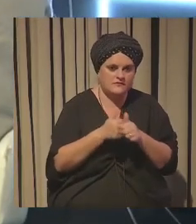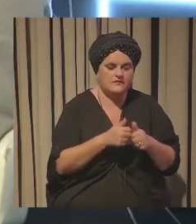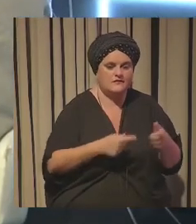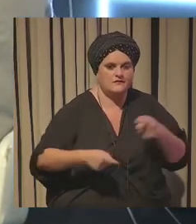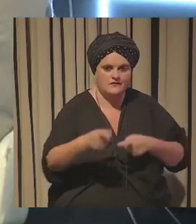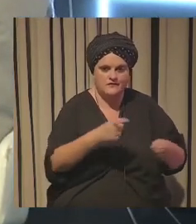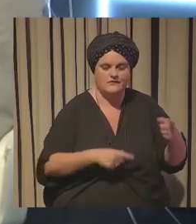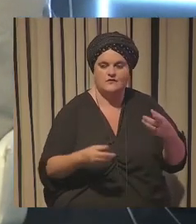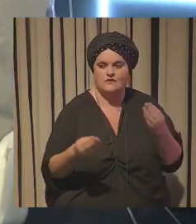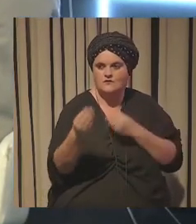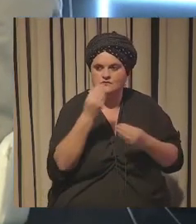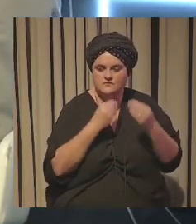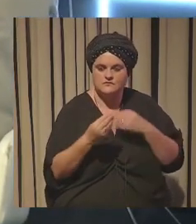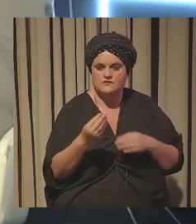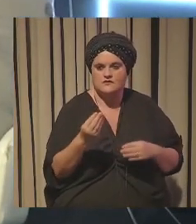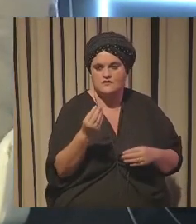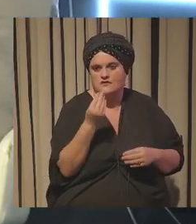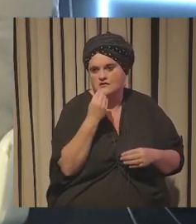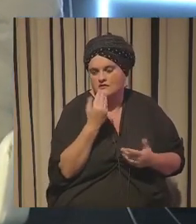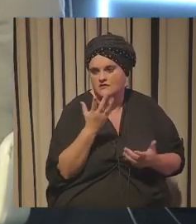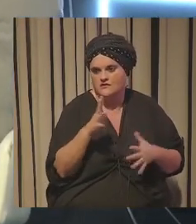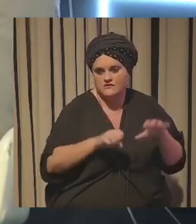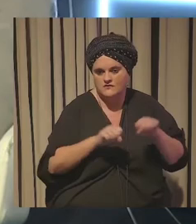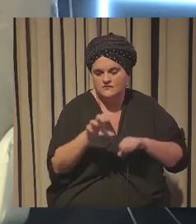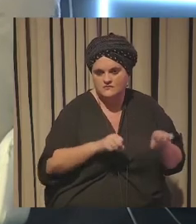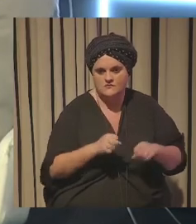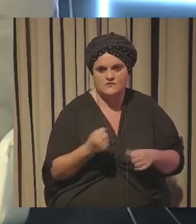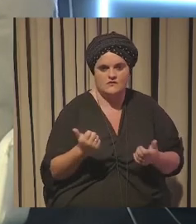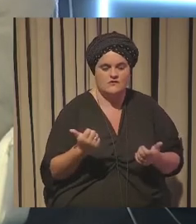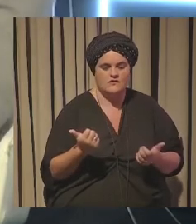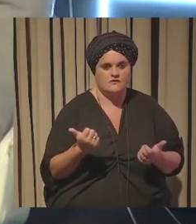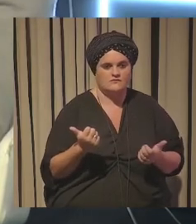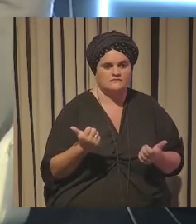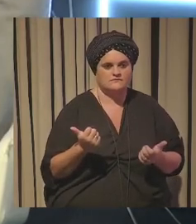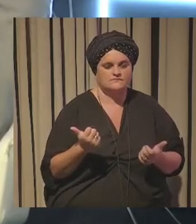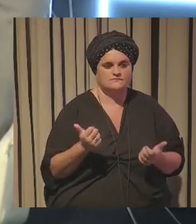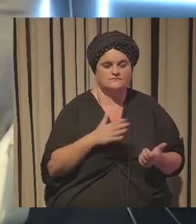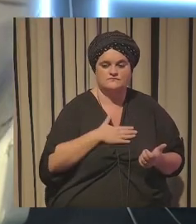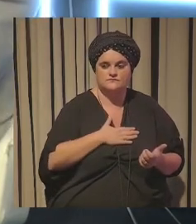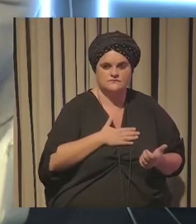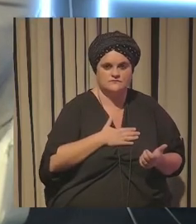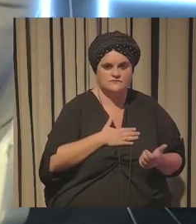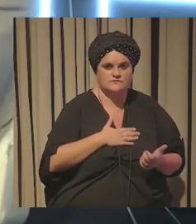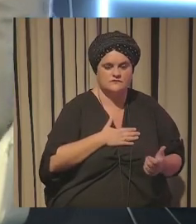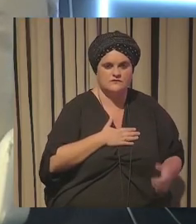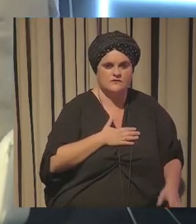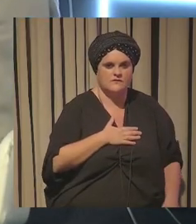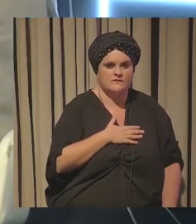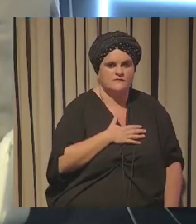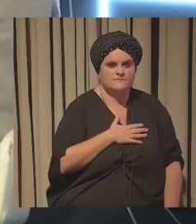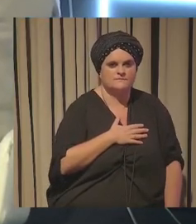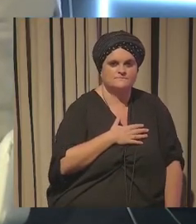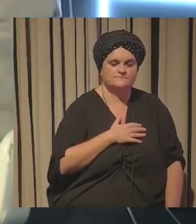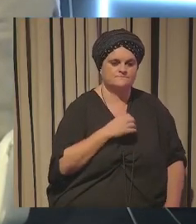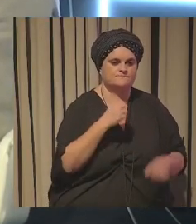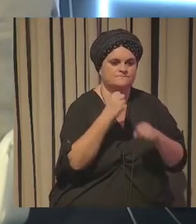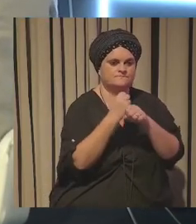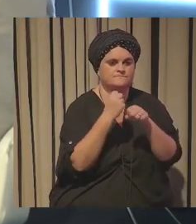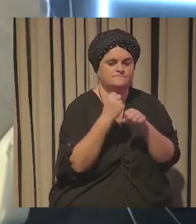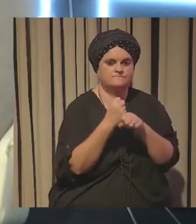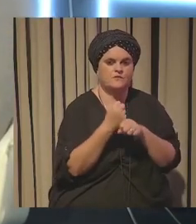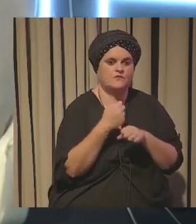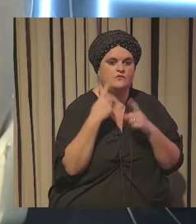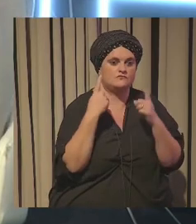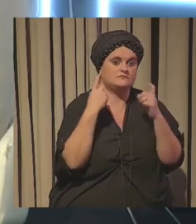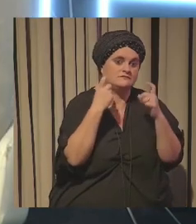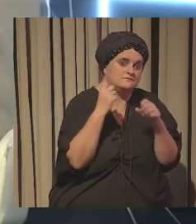desde el consumo la alimentación desde el contenido puro y duro entonces nosotros desde luego como entendemos o como trabajamos o como